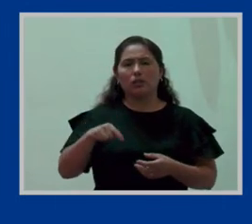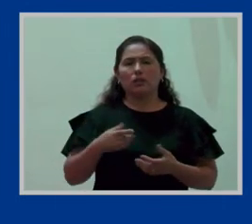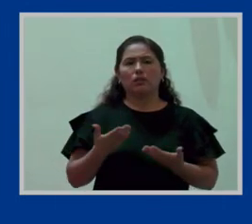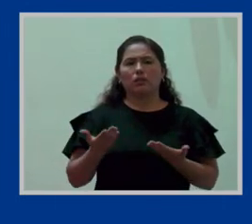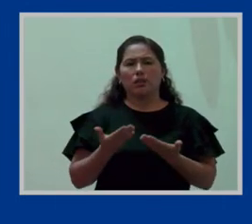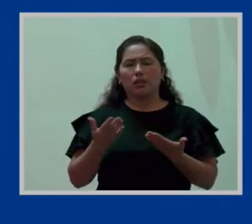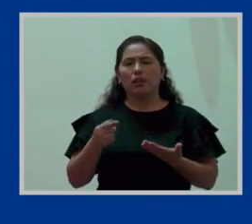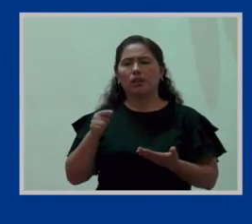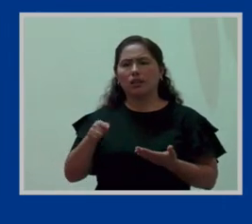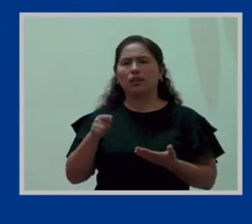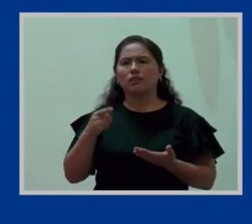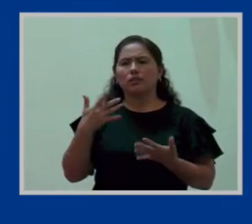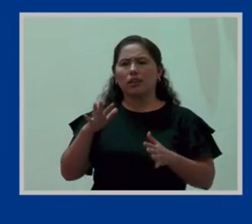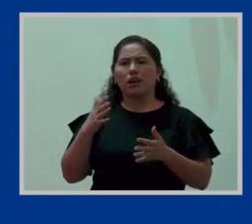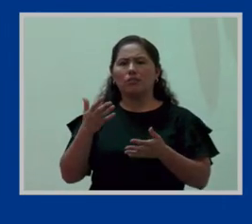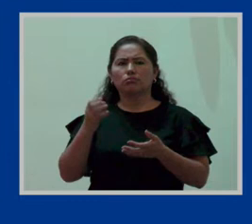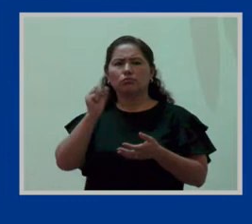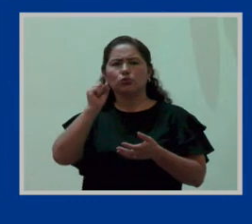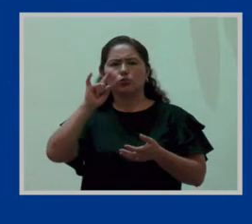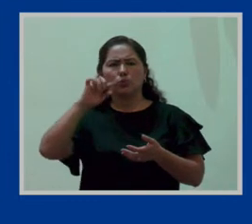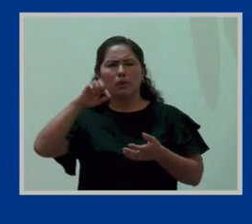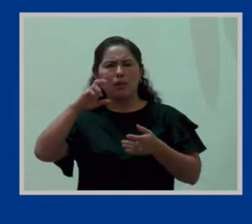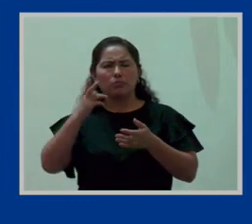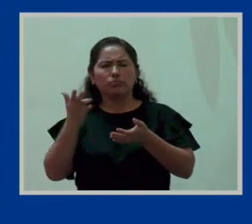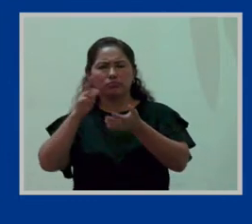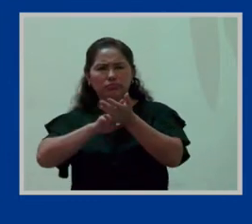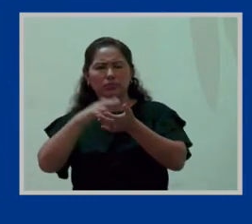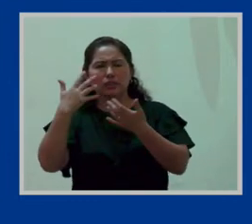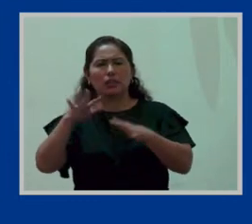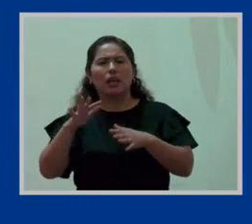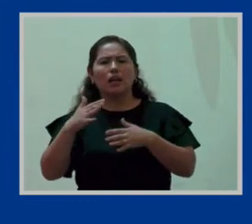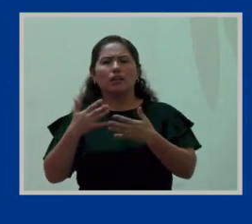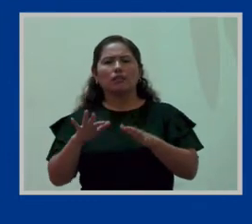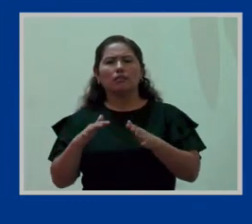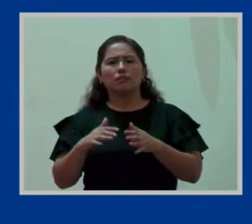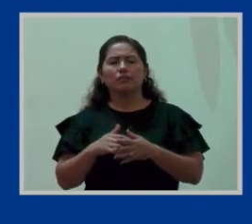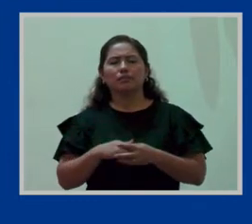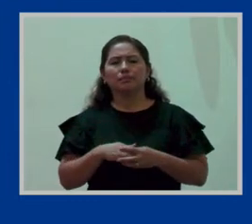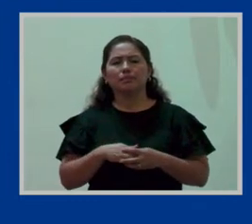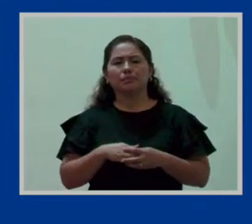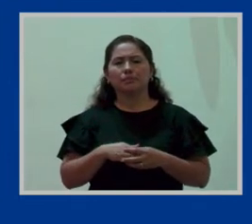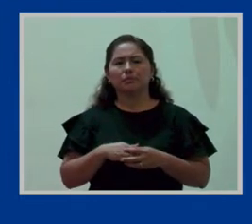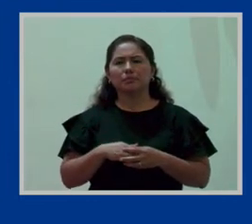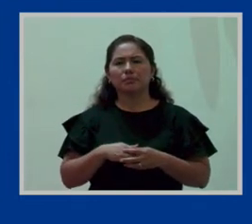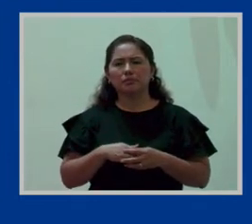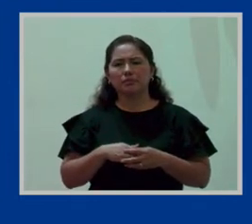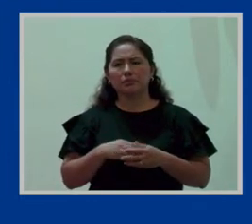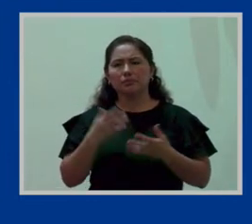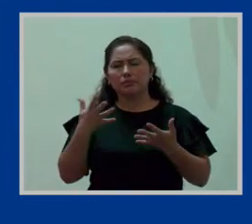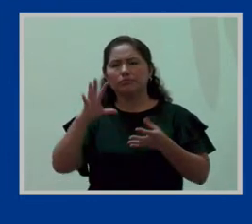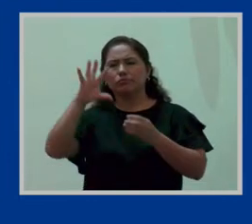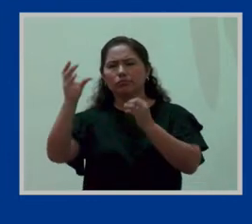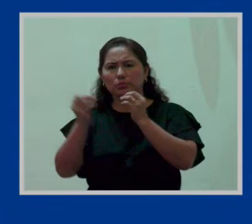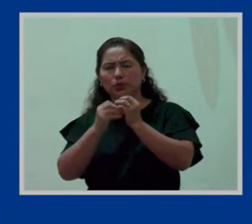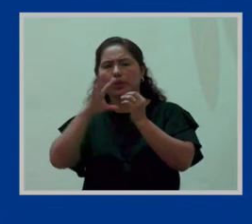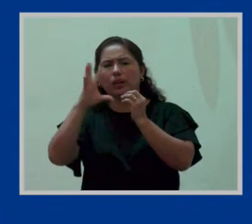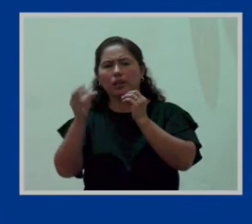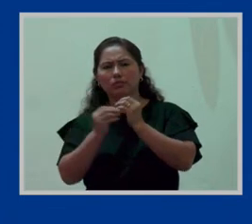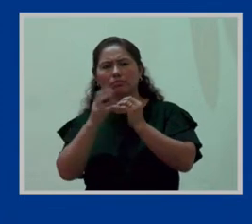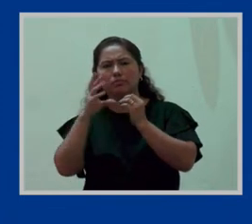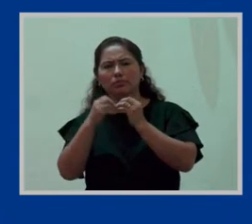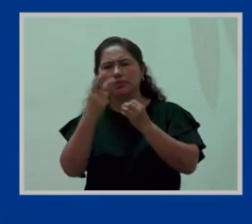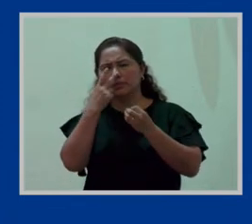Ese decreto supremo está evolucionando en la medida de que va incorporando las